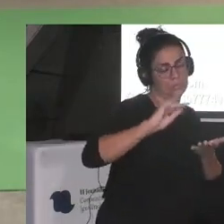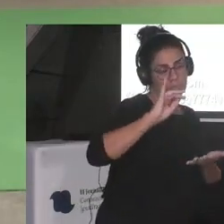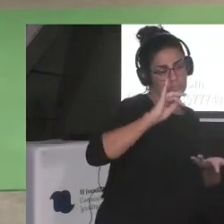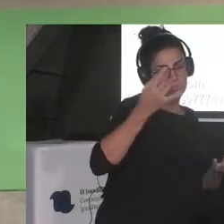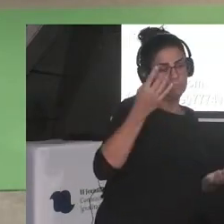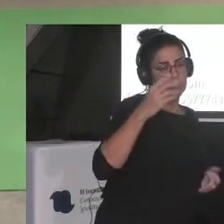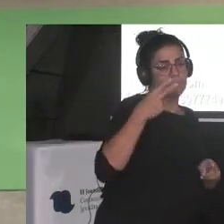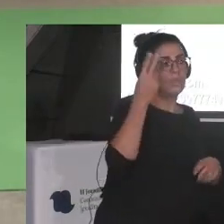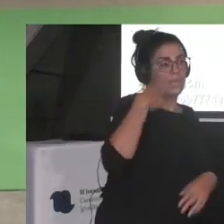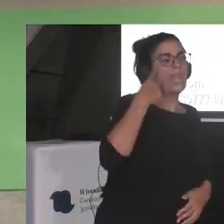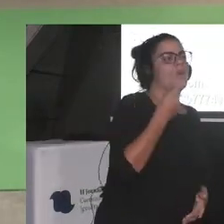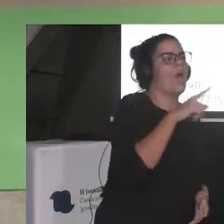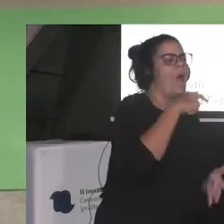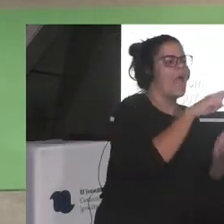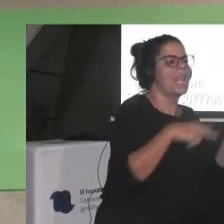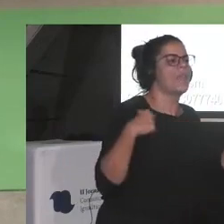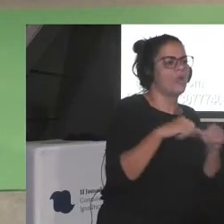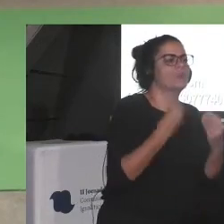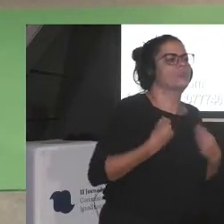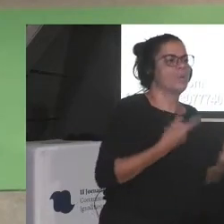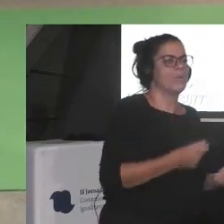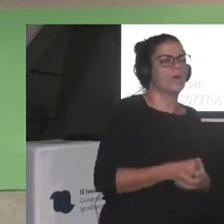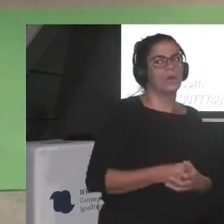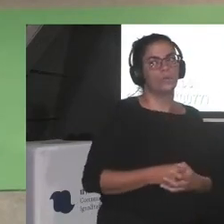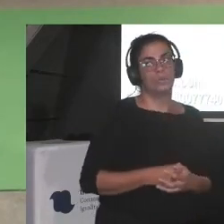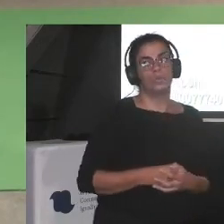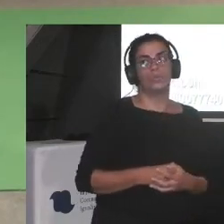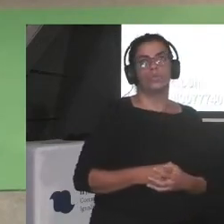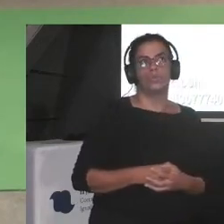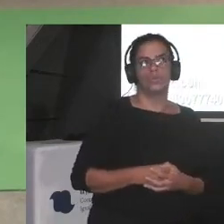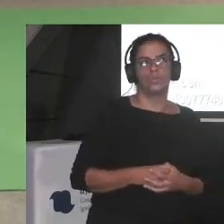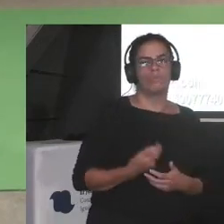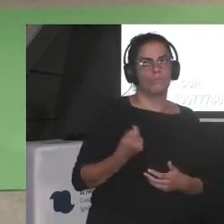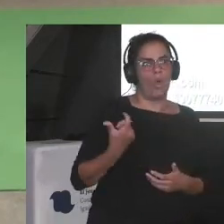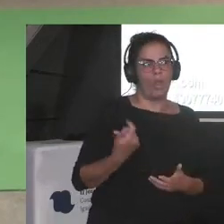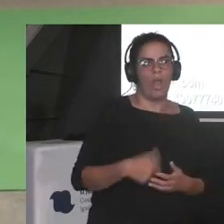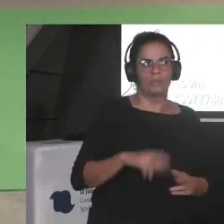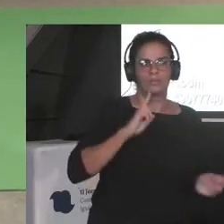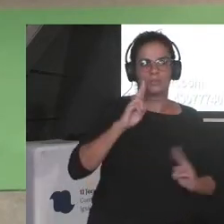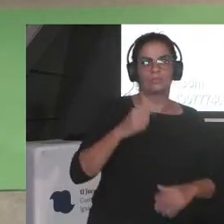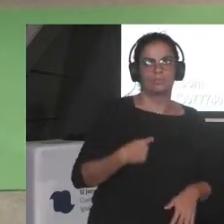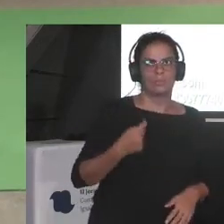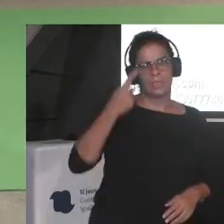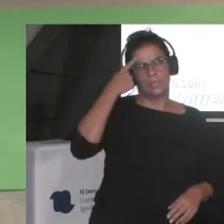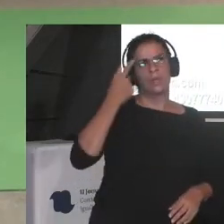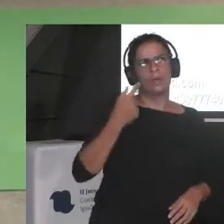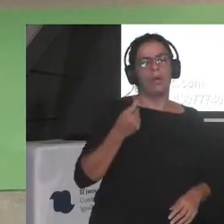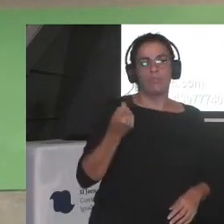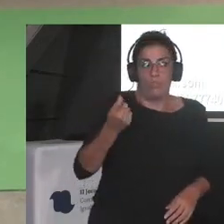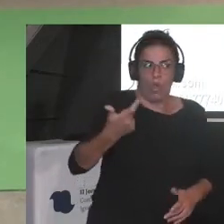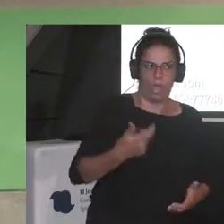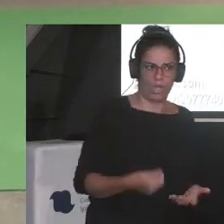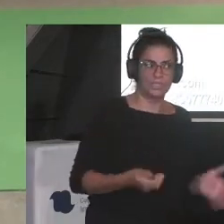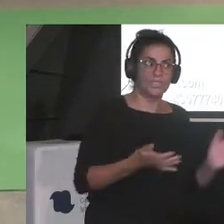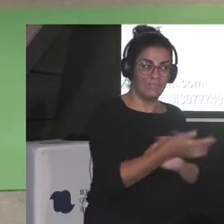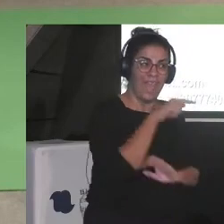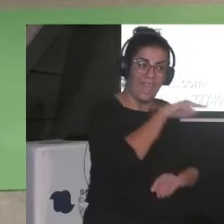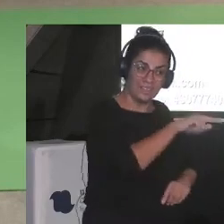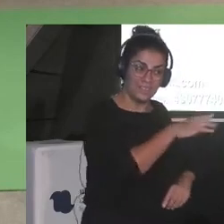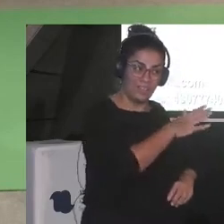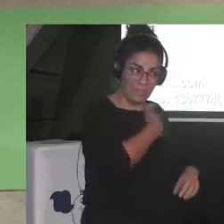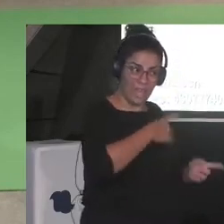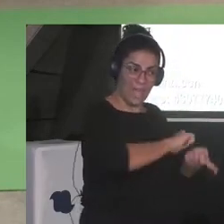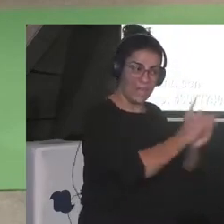o sea uff poca ¿no? entonces hace falta mucho trabajo para cambiar ese canon hace mucho mucho